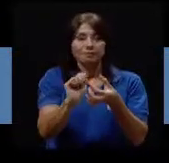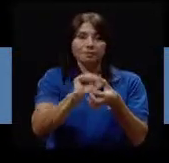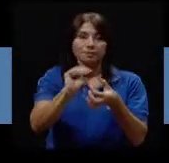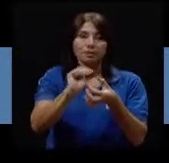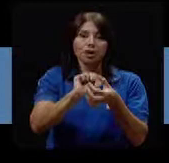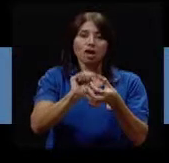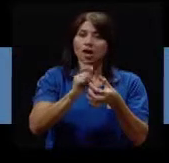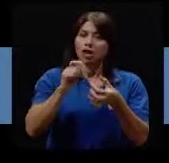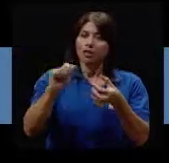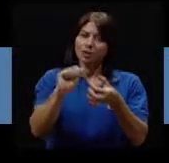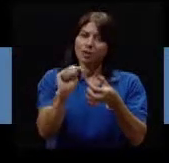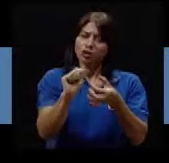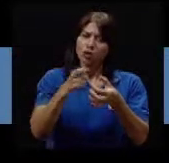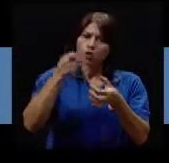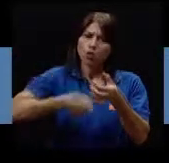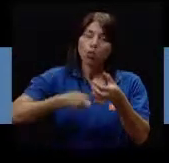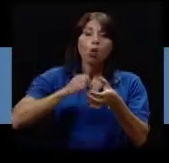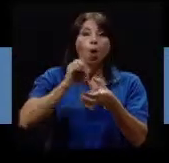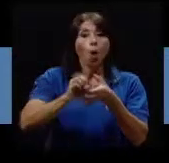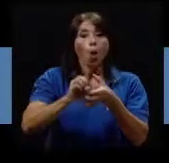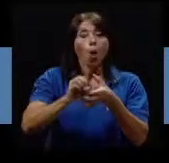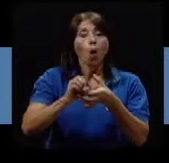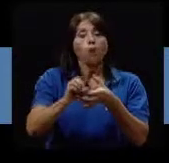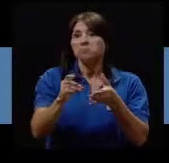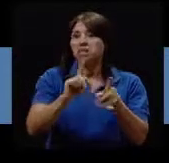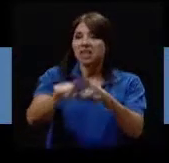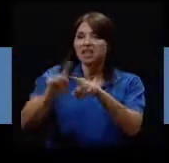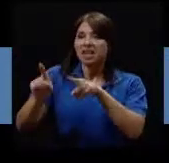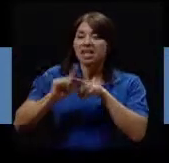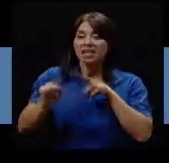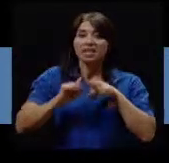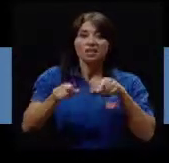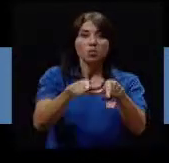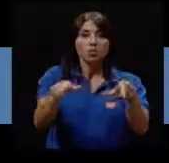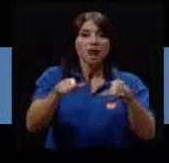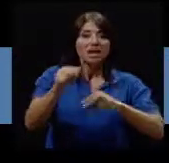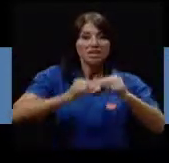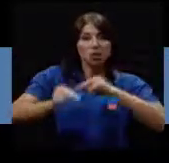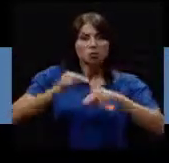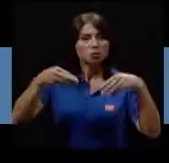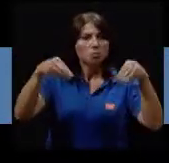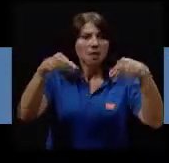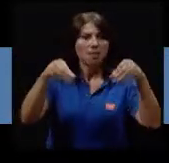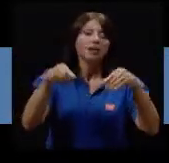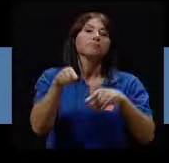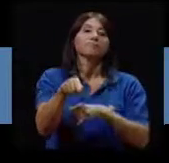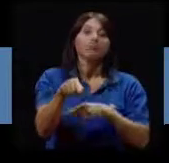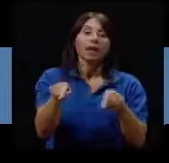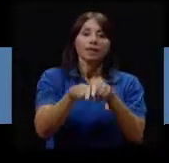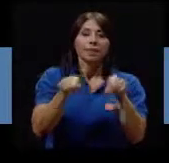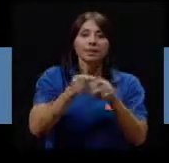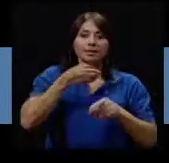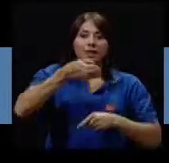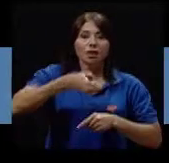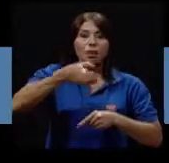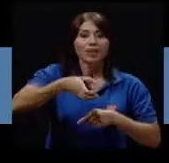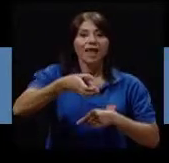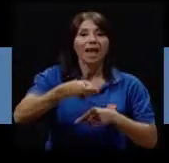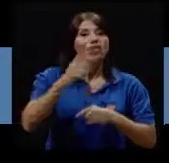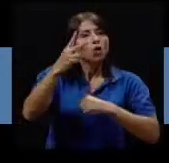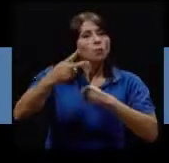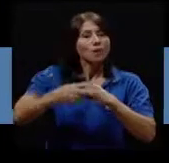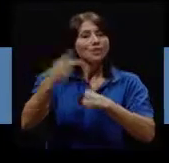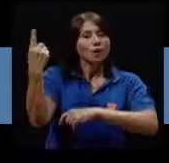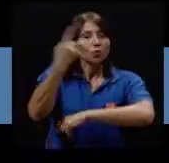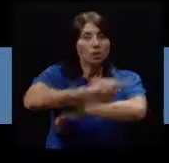Un cepillo duro O un cepillo Que en las casas comerciales En las farmacias Generalmente los venden Se recomienda Por lo